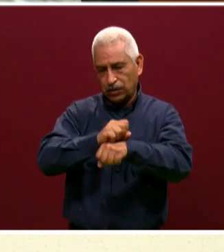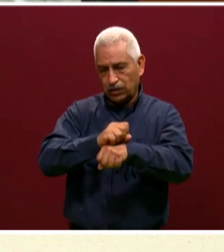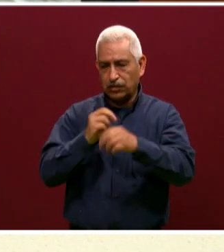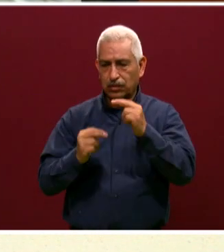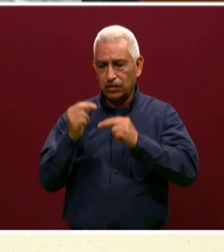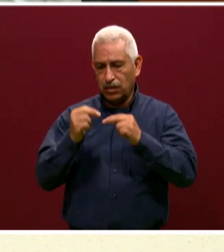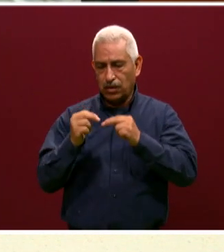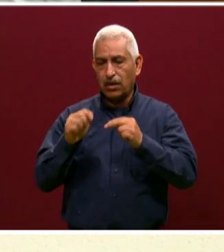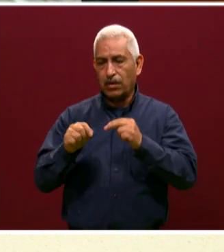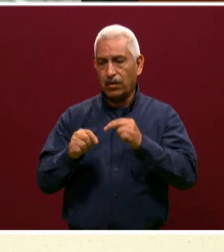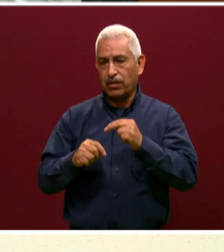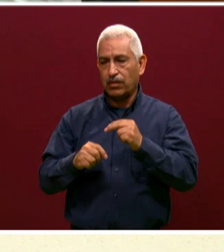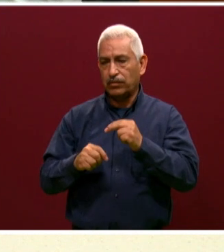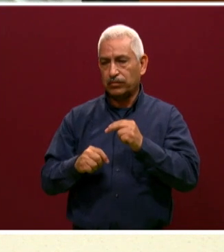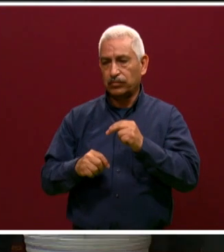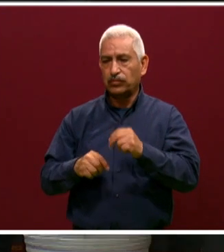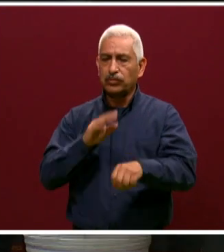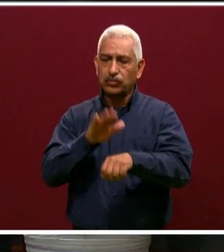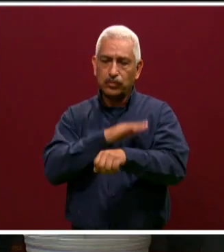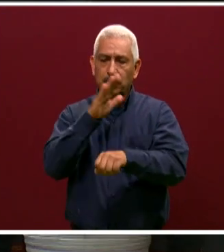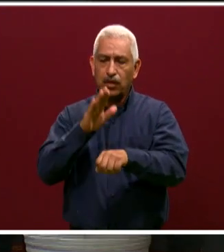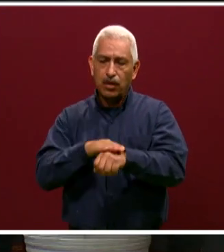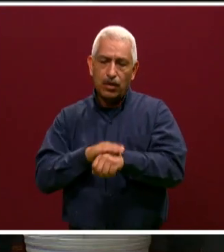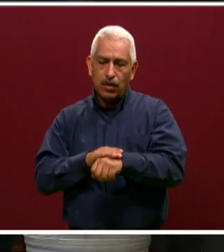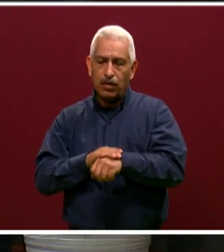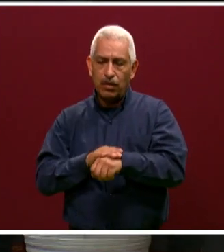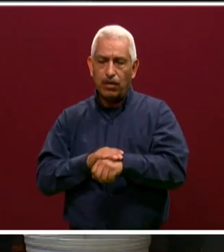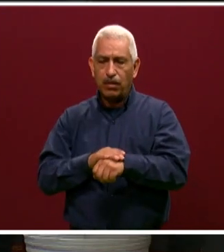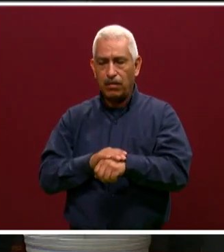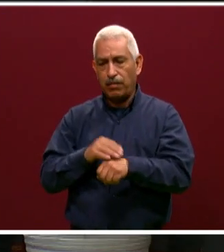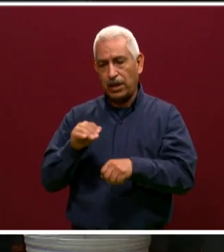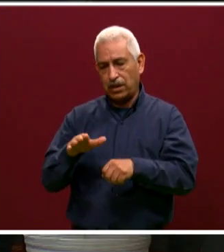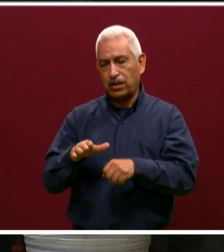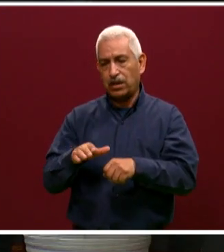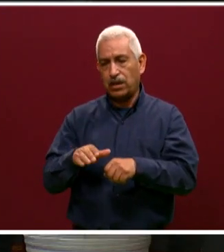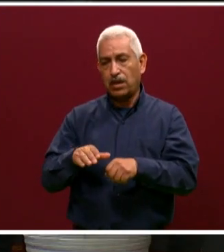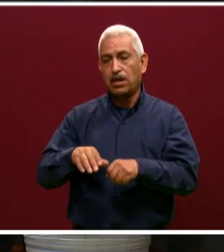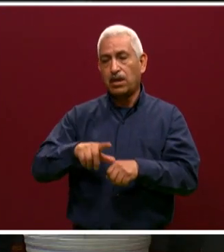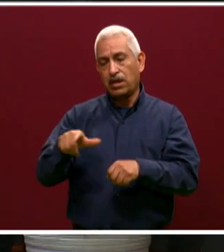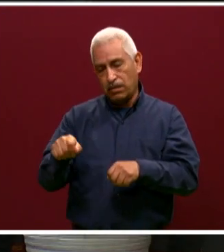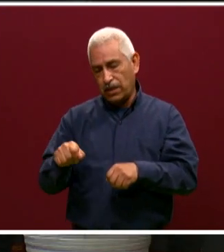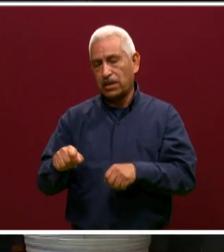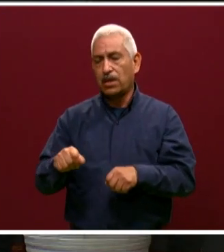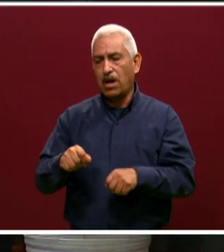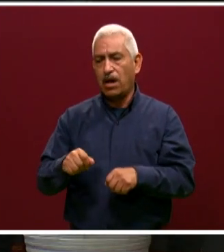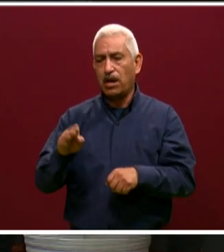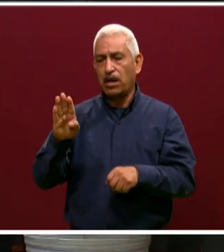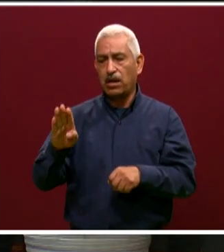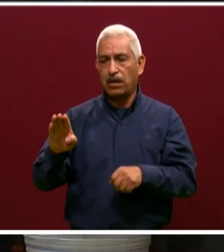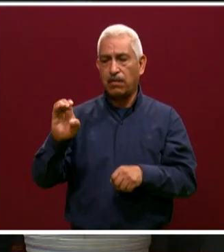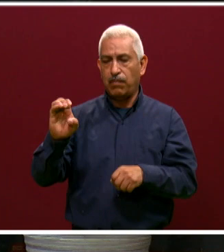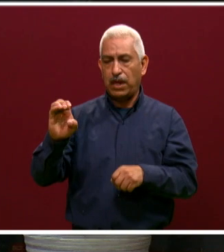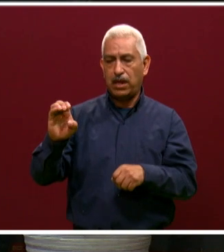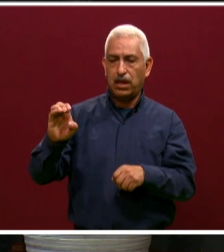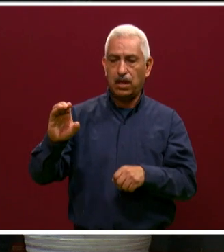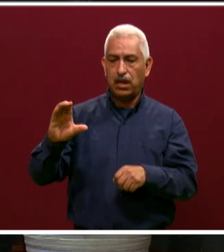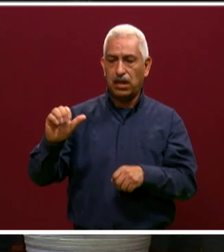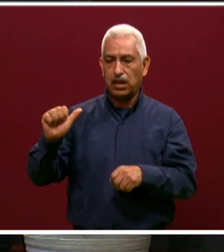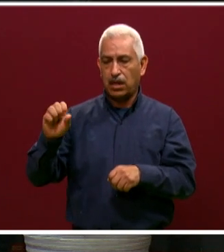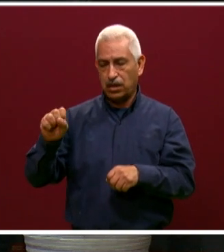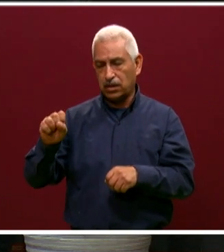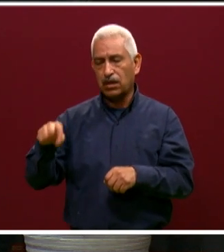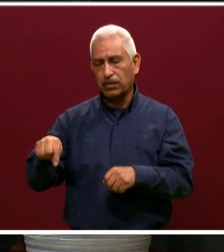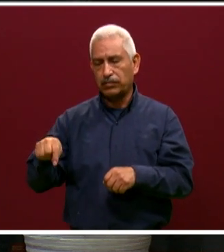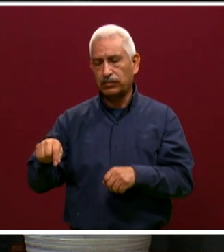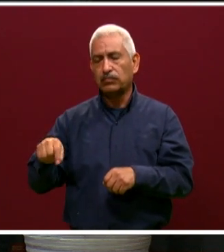tenemos también becas, los podemos hablar más adelante. De acuerdo al promedio, también se les puede otorgar becas. Podemos decir que ahorita, en este momento,